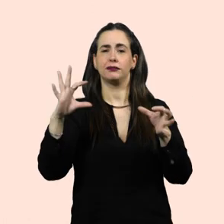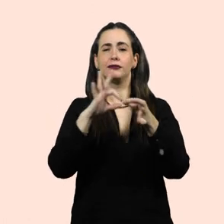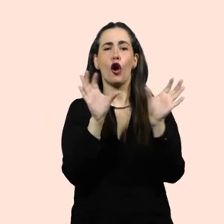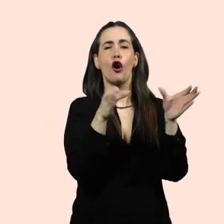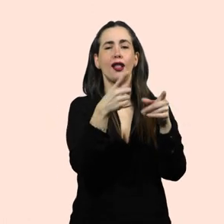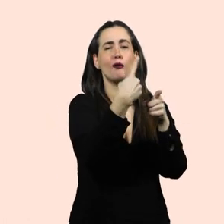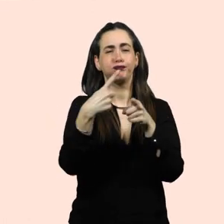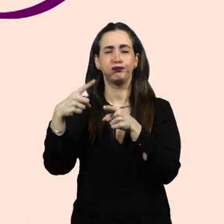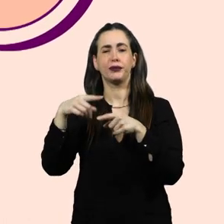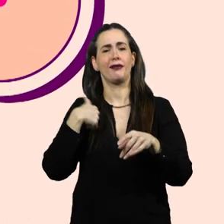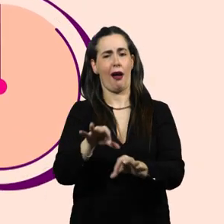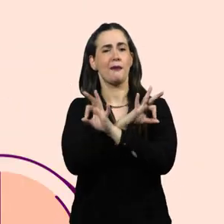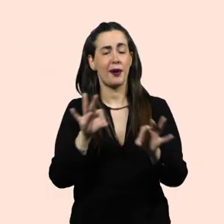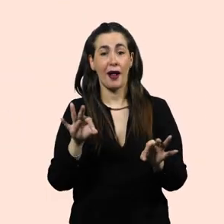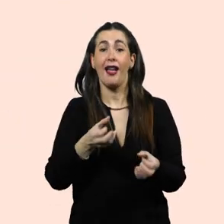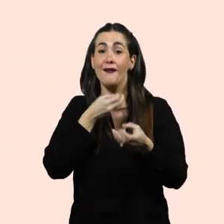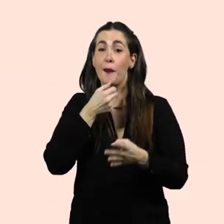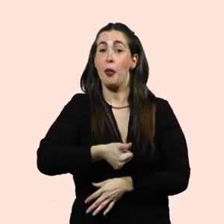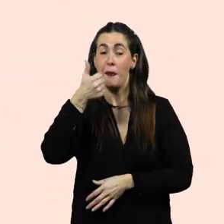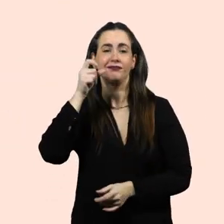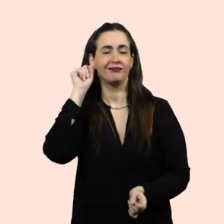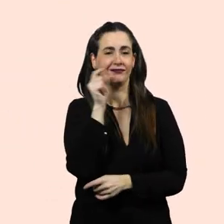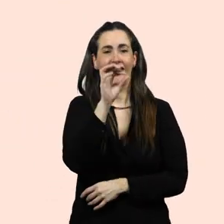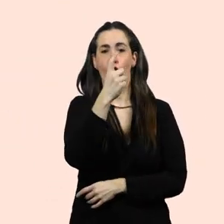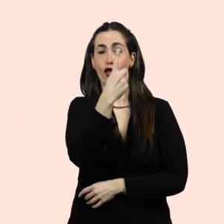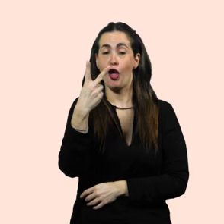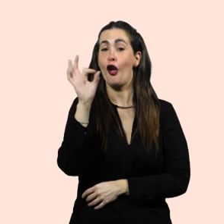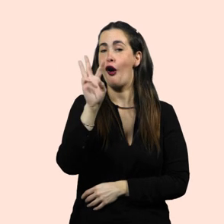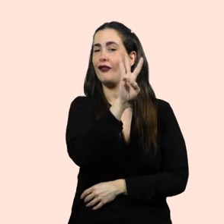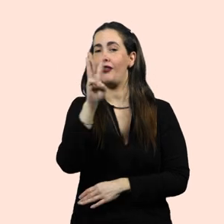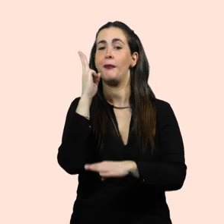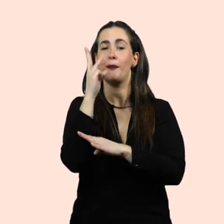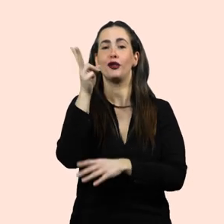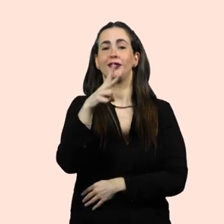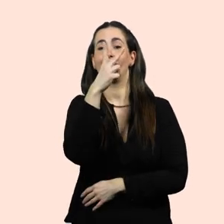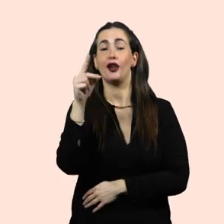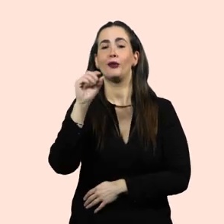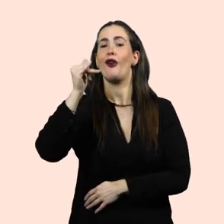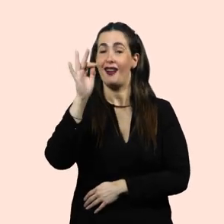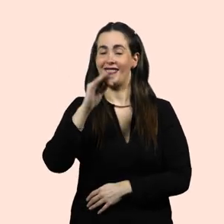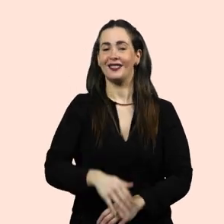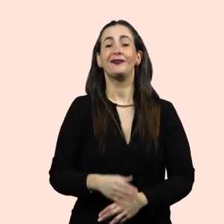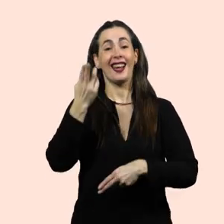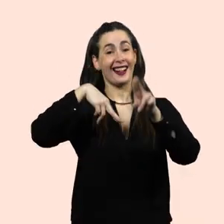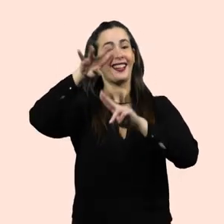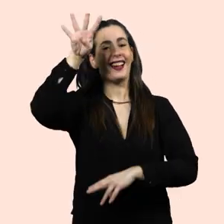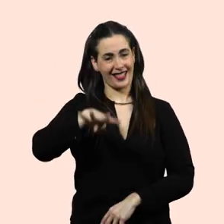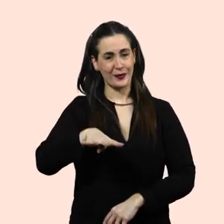establecido para los diferentes colectivos. Más información en parlament2021.cat. Generalitat de Cataluña.